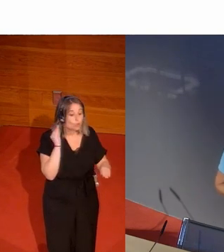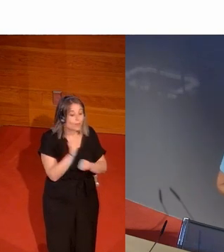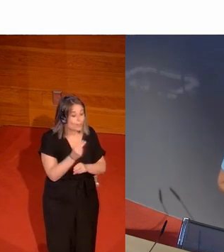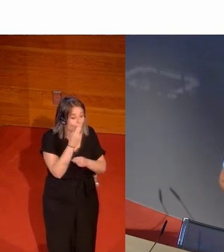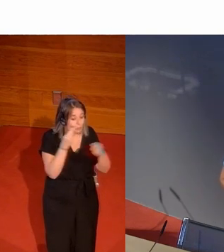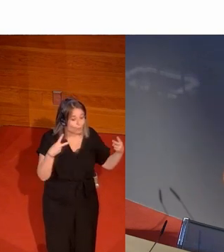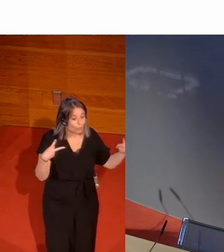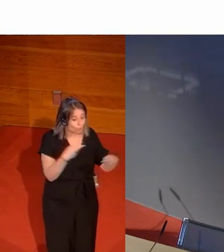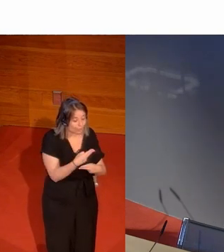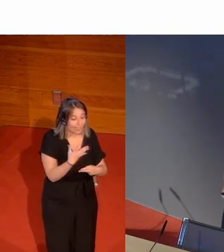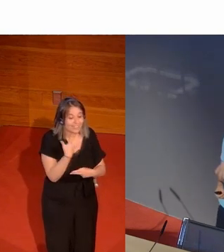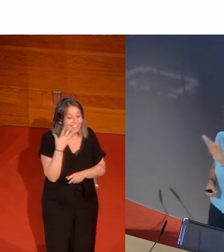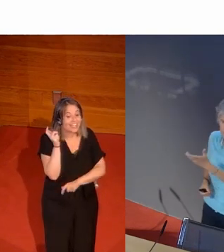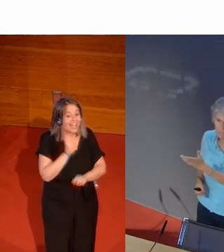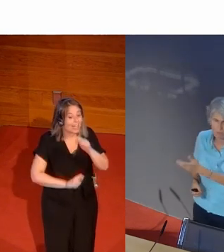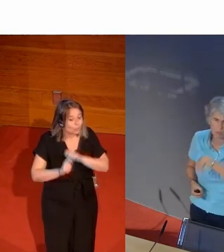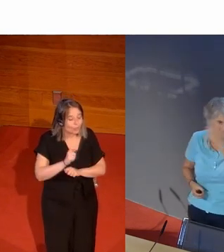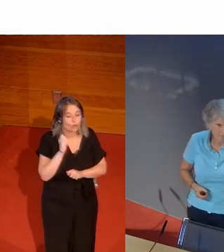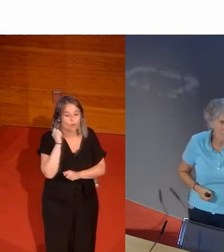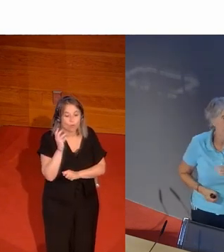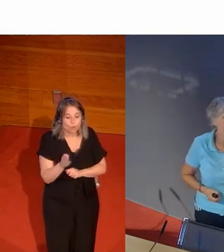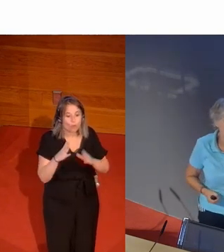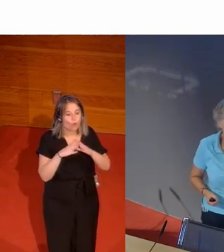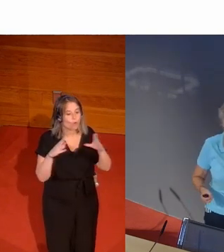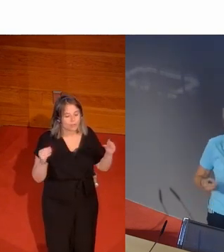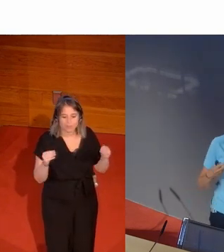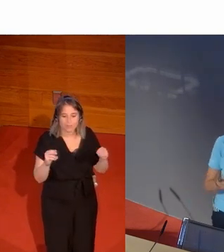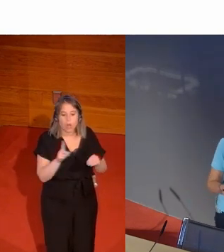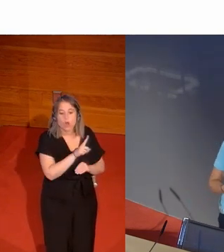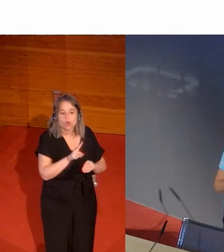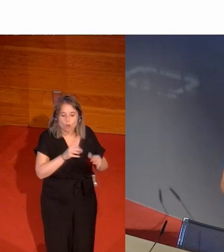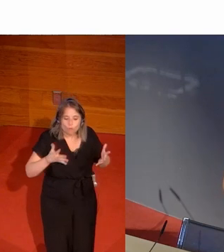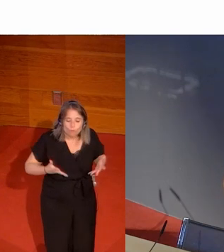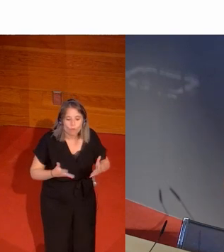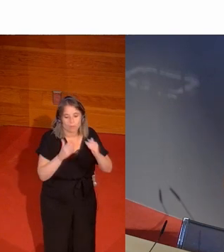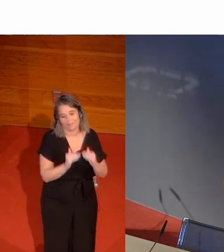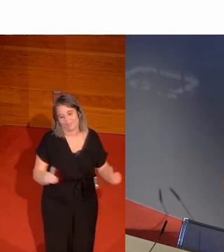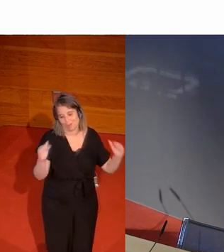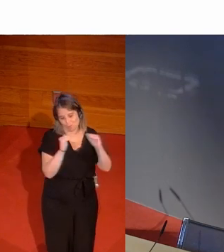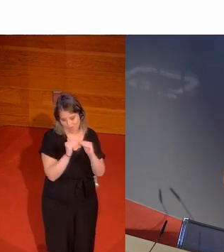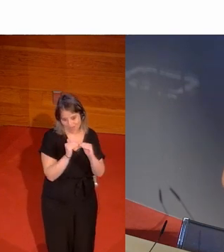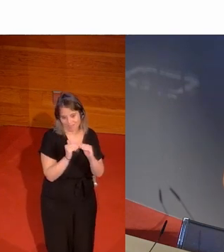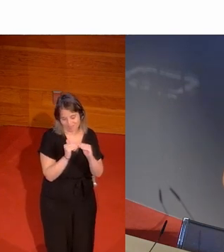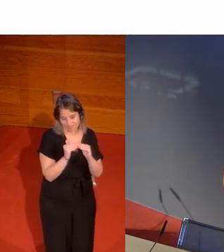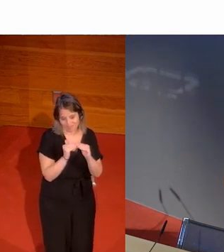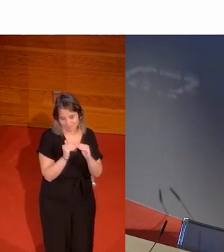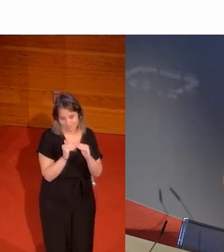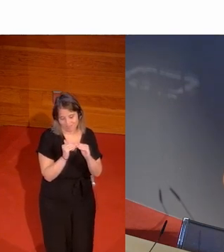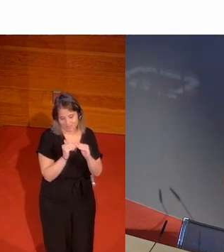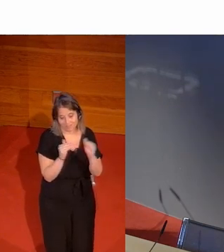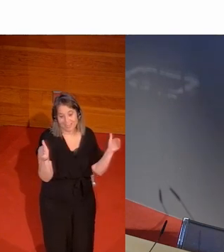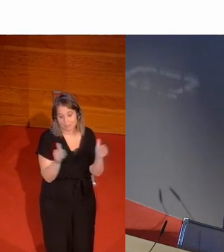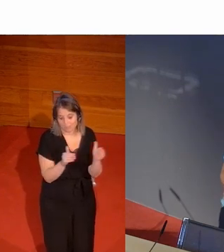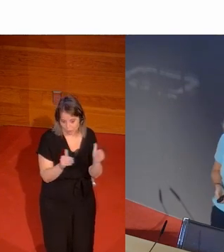públicas todas aquellas asociaciones clubes etcétera universidades que no fomenten la igualdad de participación de